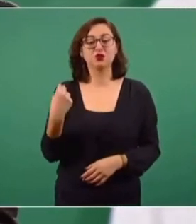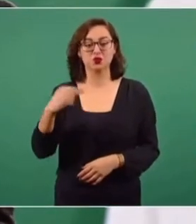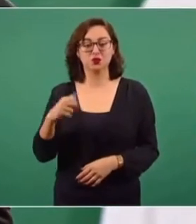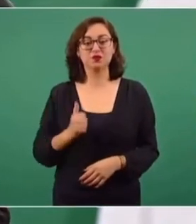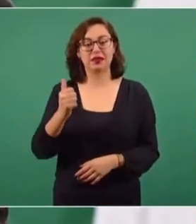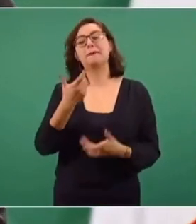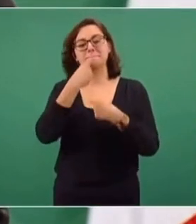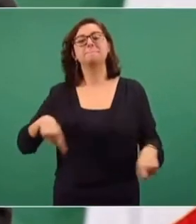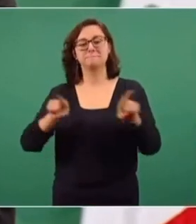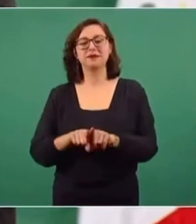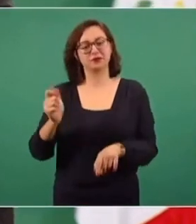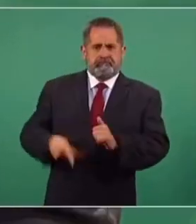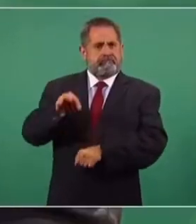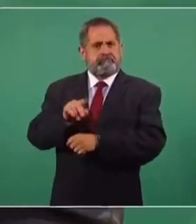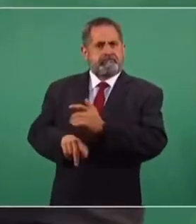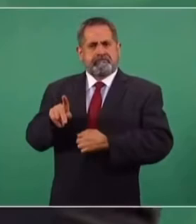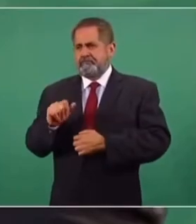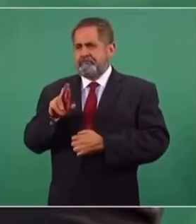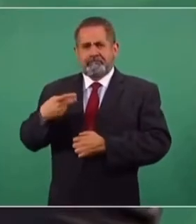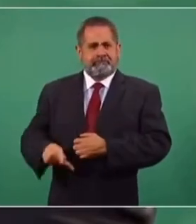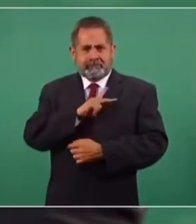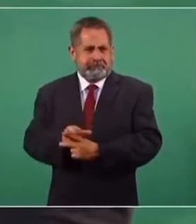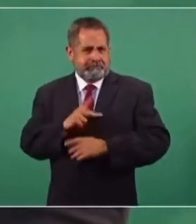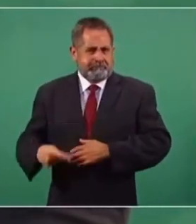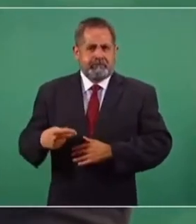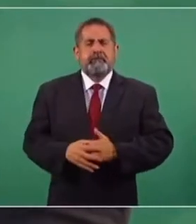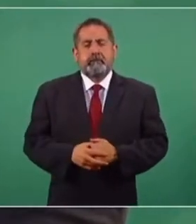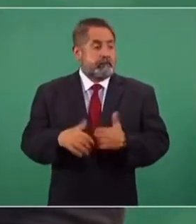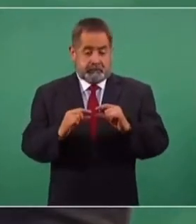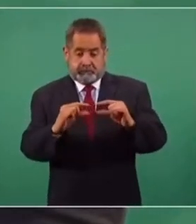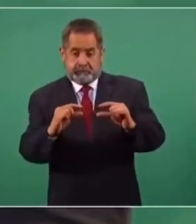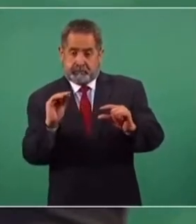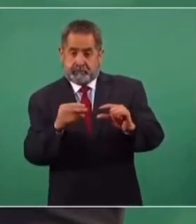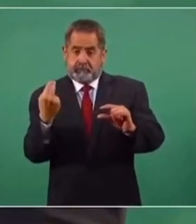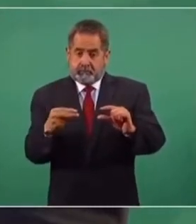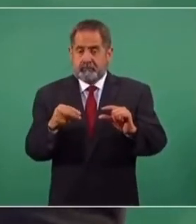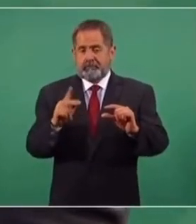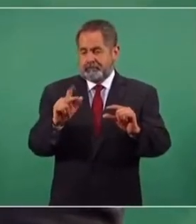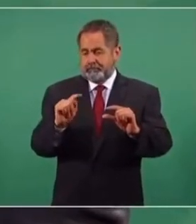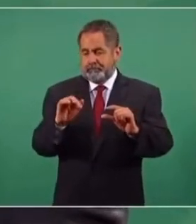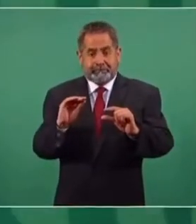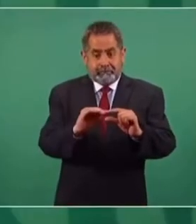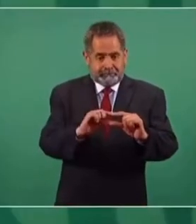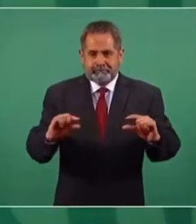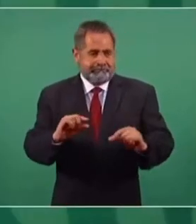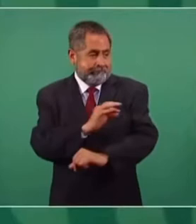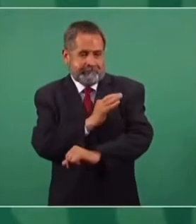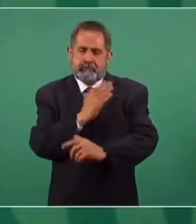recomendar dos libros de Paco Ignacio Taibo. Entonces, una vacuna con ese nombre significa que debemos